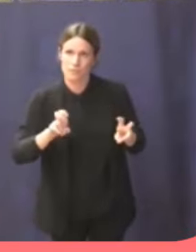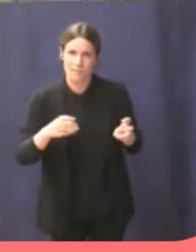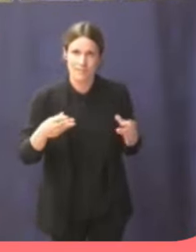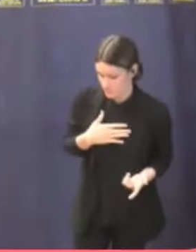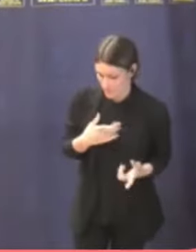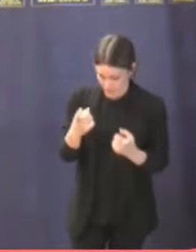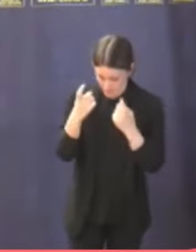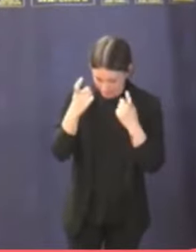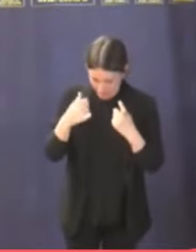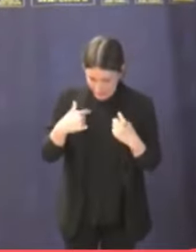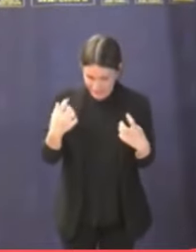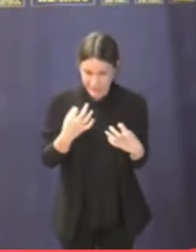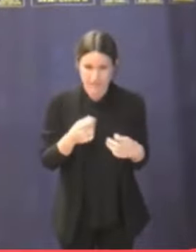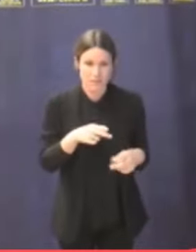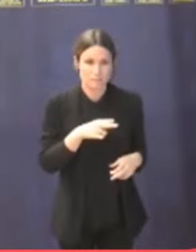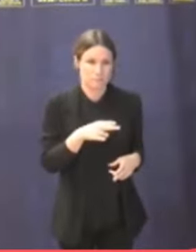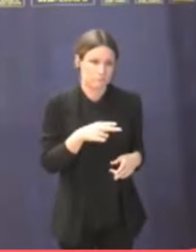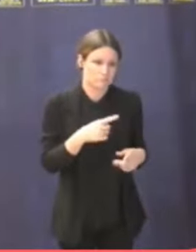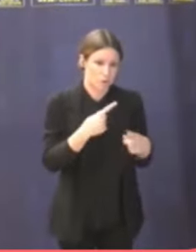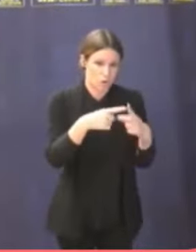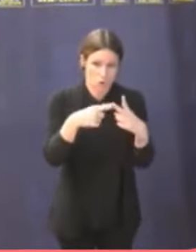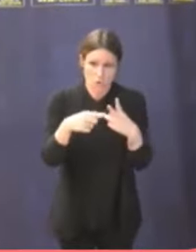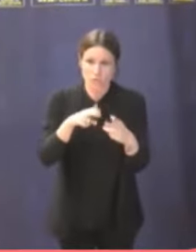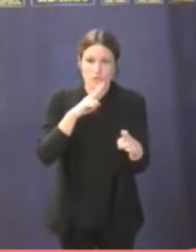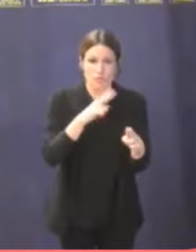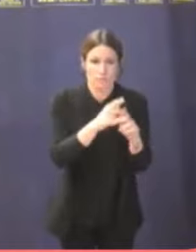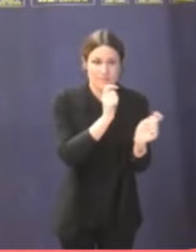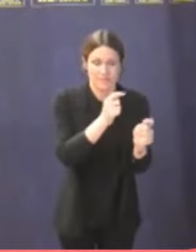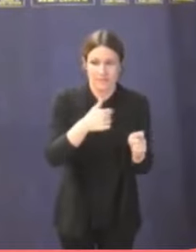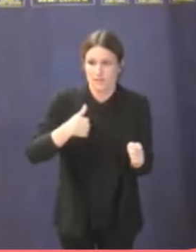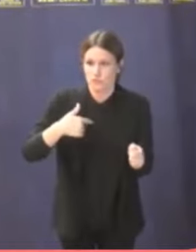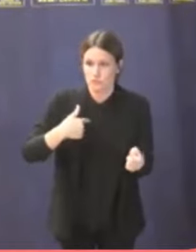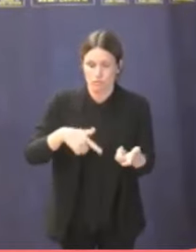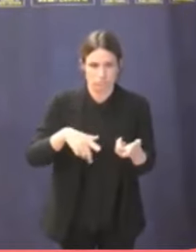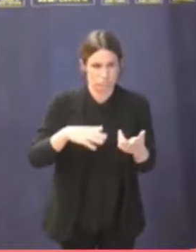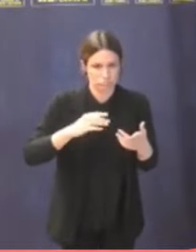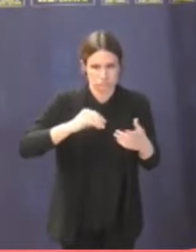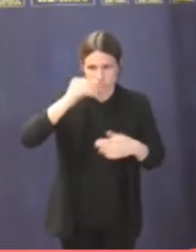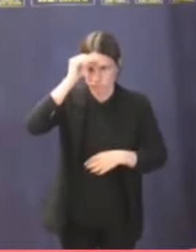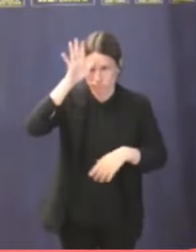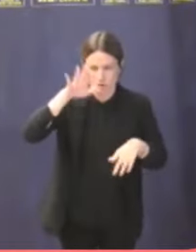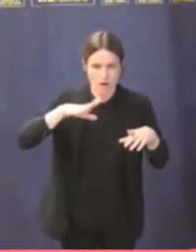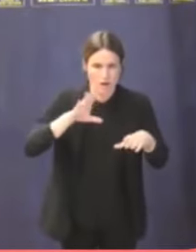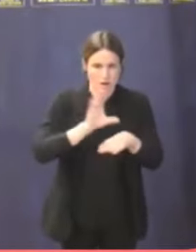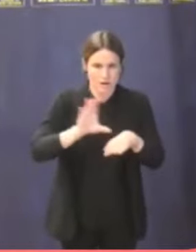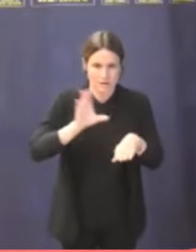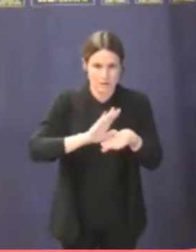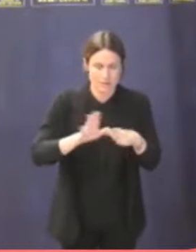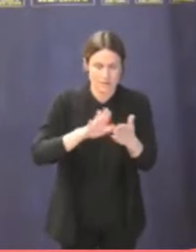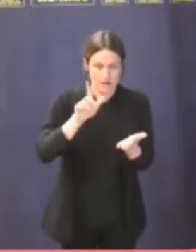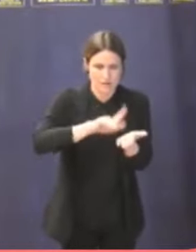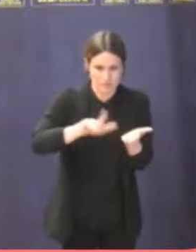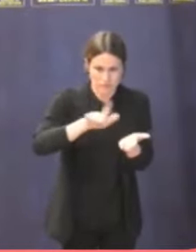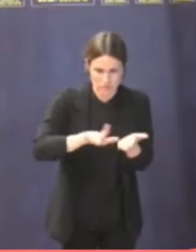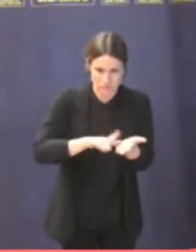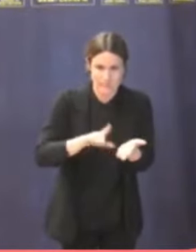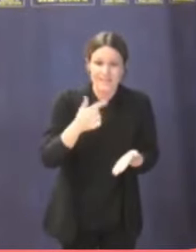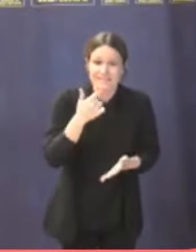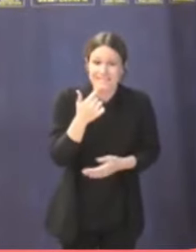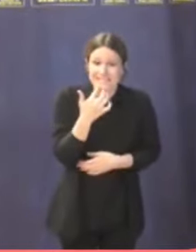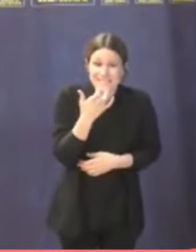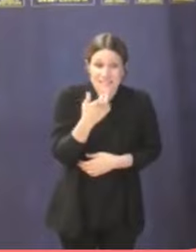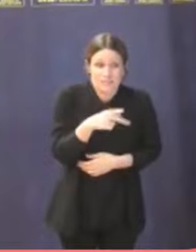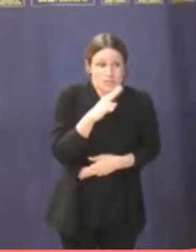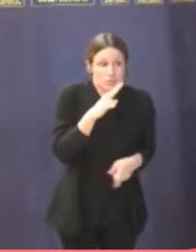convivencia. Hay que ponerle nombre. Yo soy filóloga y a mí, cuando empecé la carrera, me decían, lo que no se nombra no